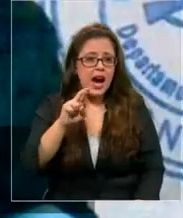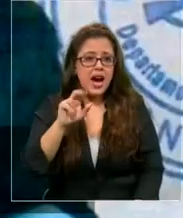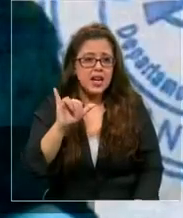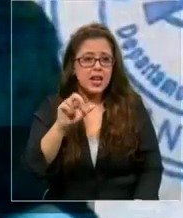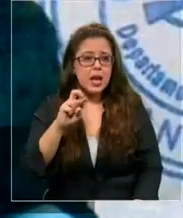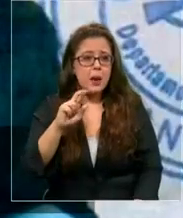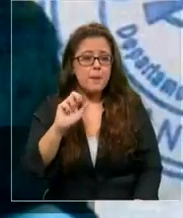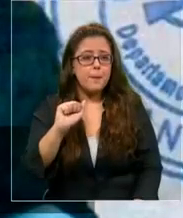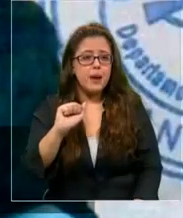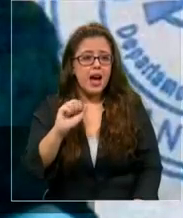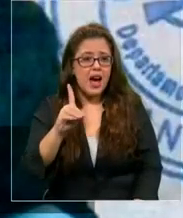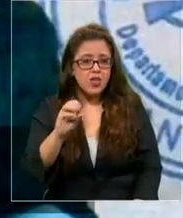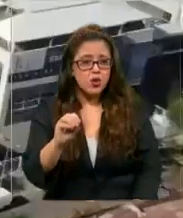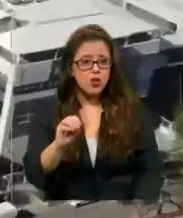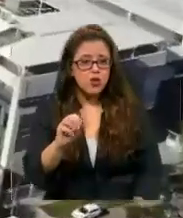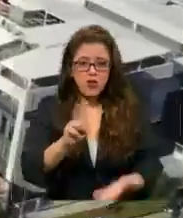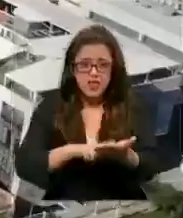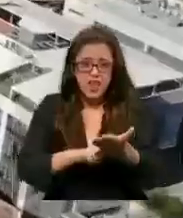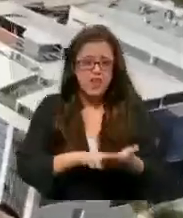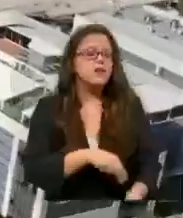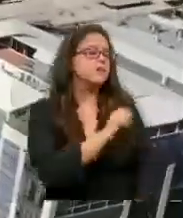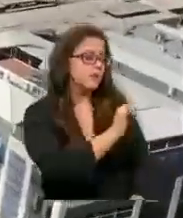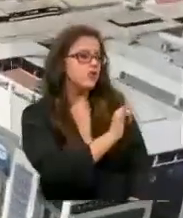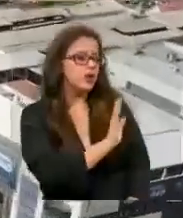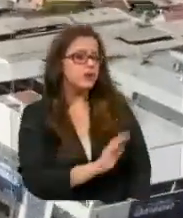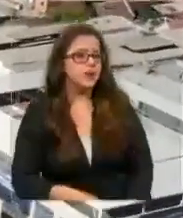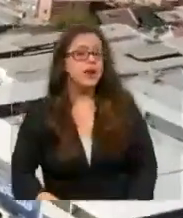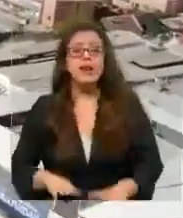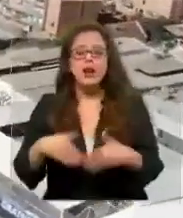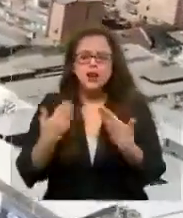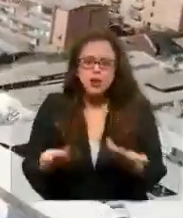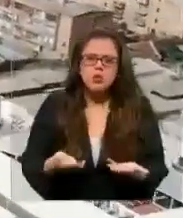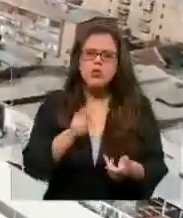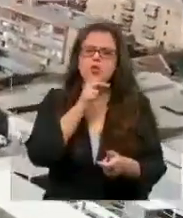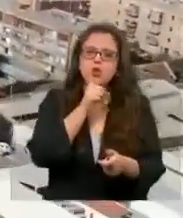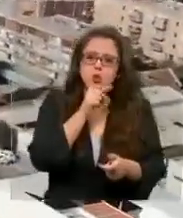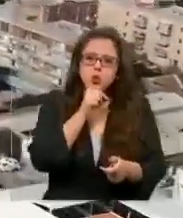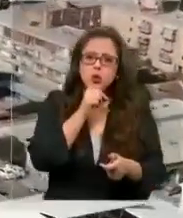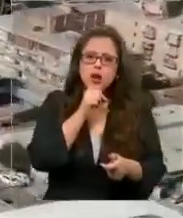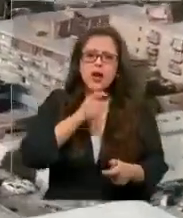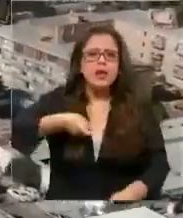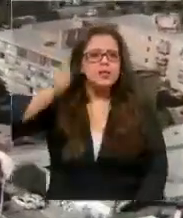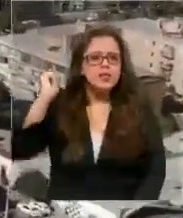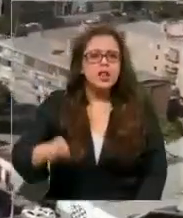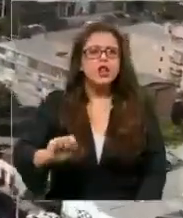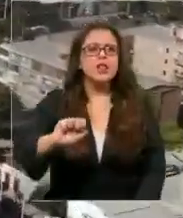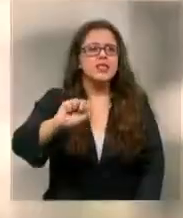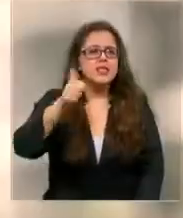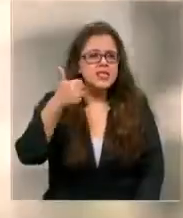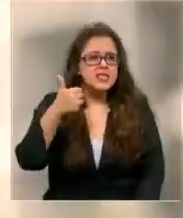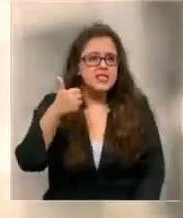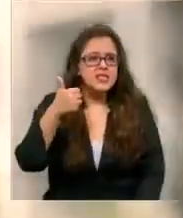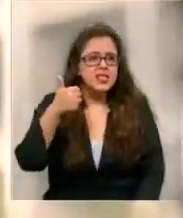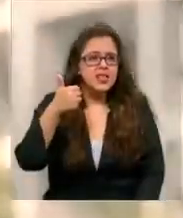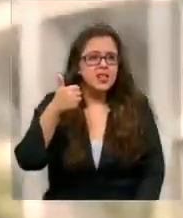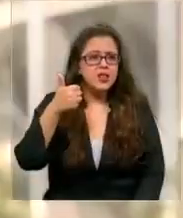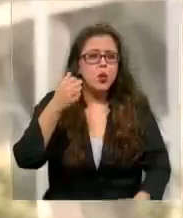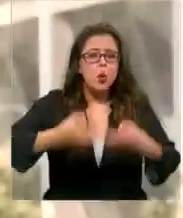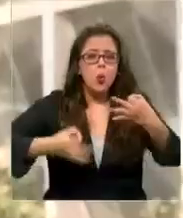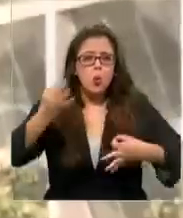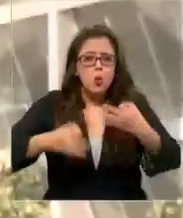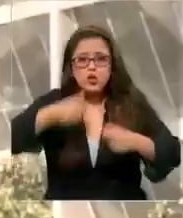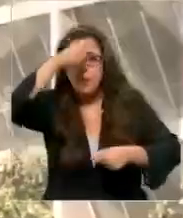es así? Así es. Lo inexplicable es que la sentencia del sexto tribunal de juicio oral en lo penal de Santiago